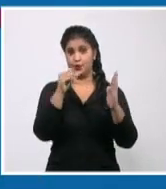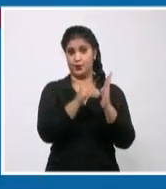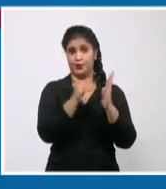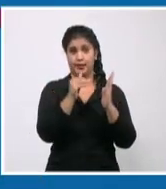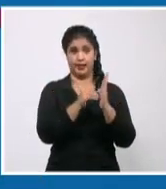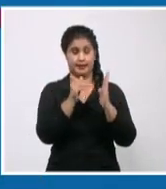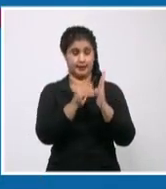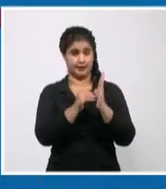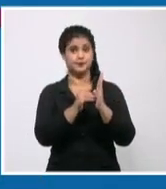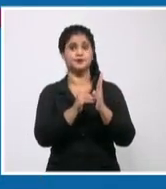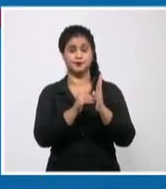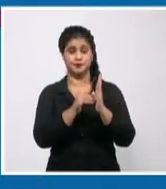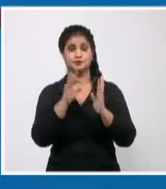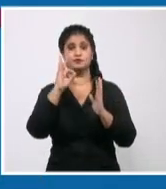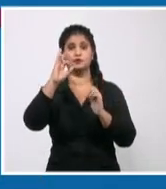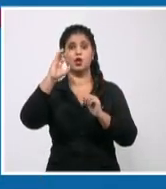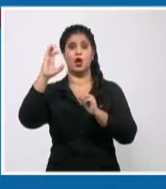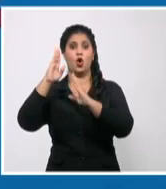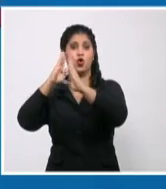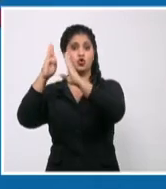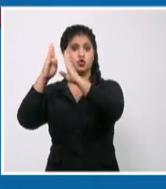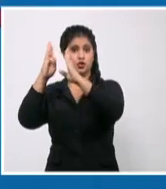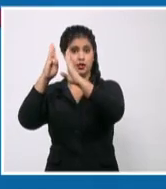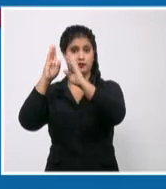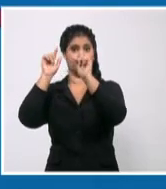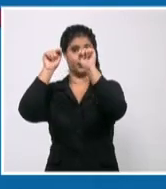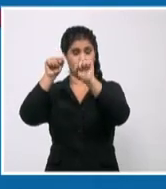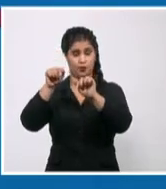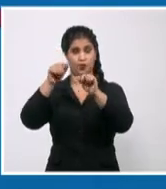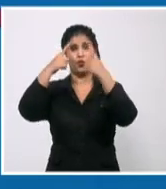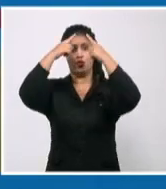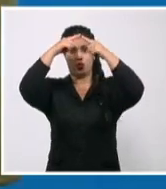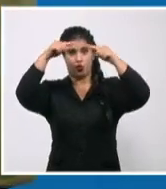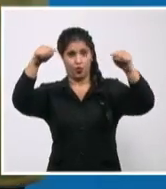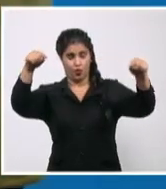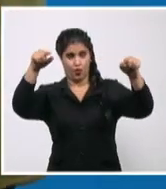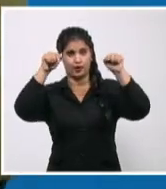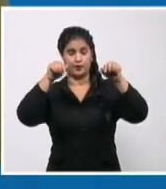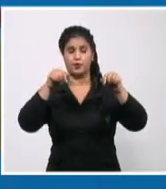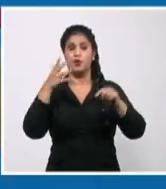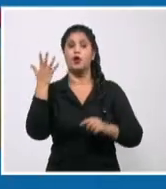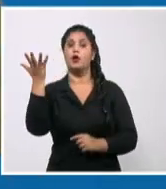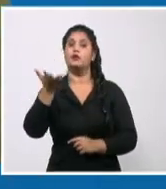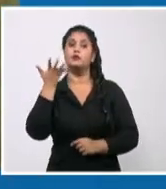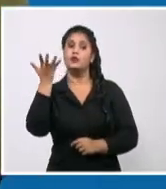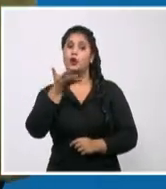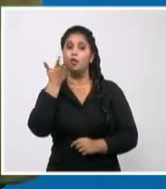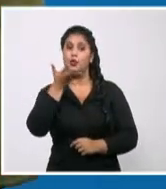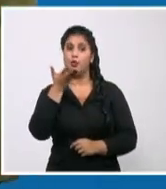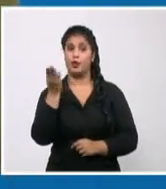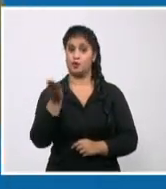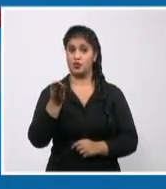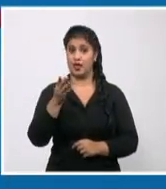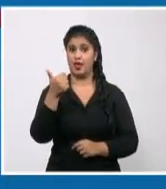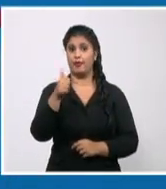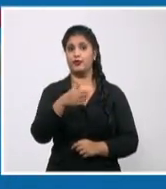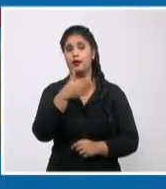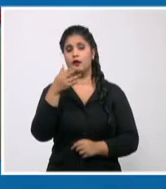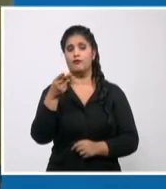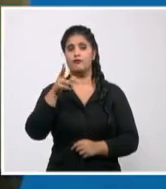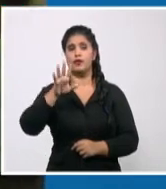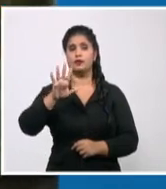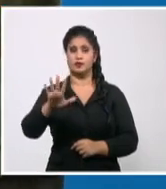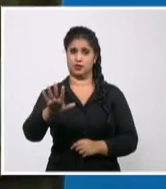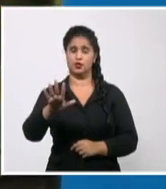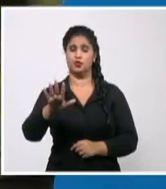soplar del este en el occidente, del nordeste al este en el resto del territorio nacional. Las velocidades 10, 25 kilómetros por hora, aunque pueden llegar hasta